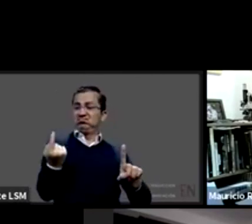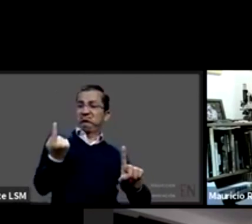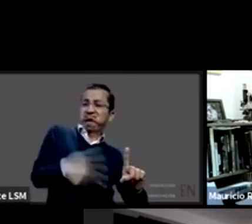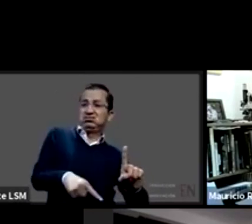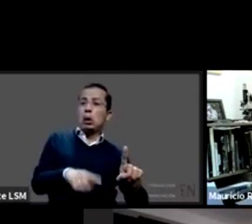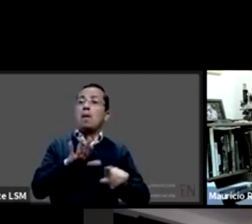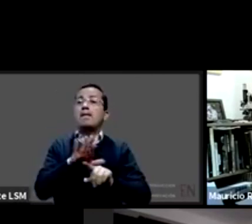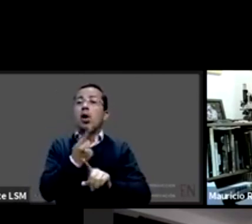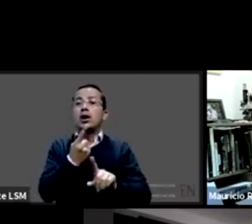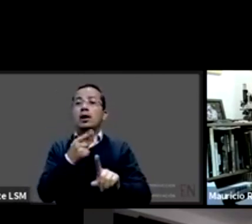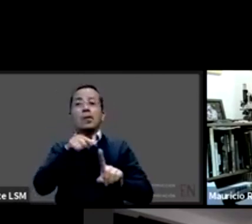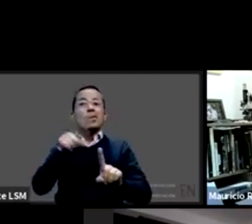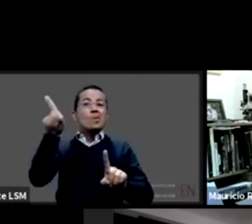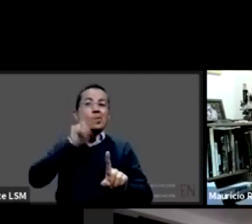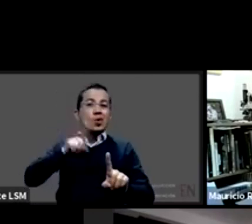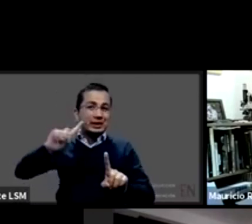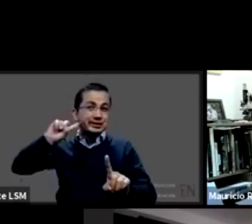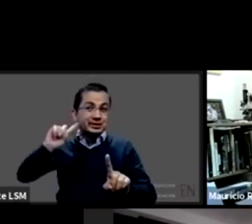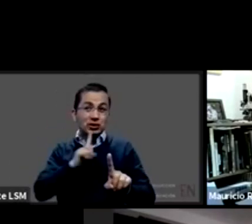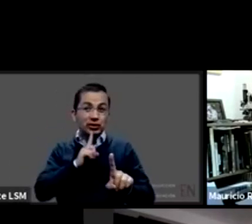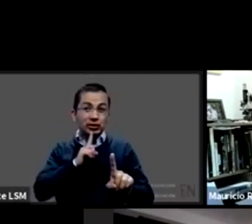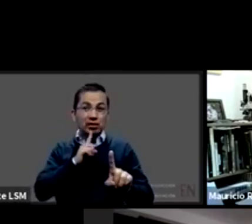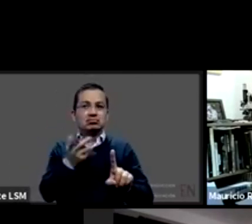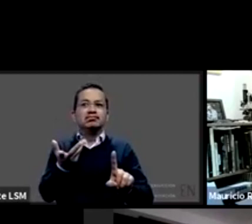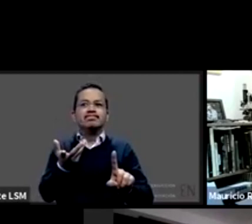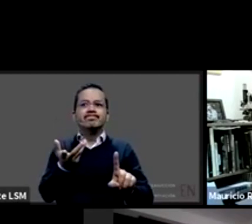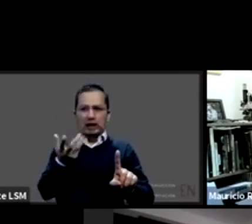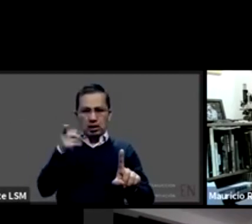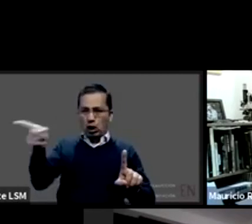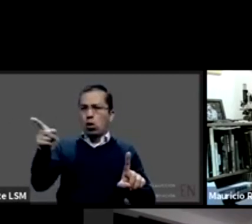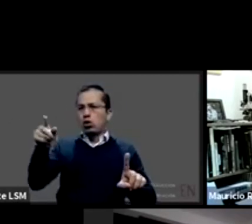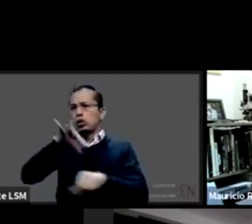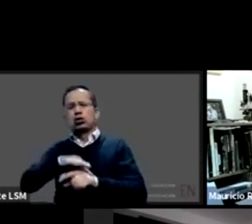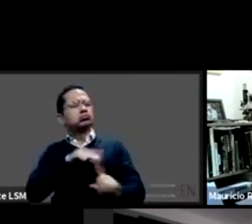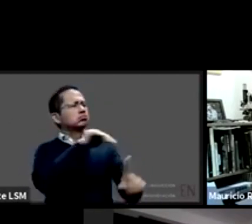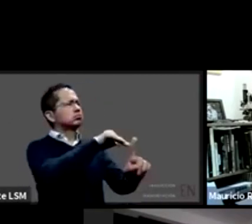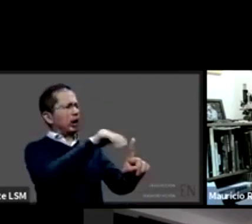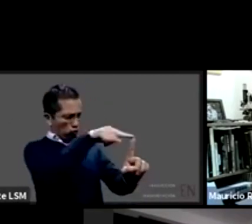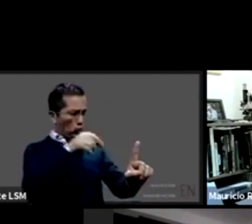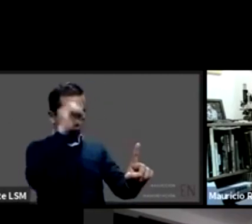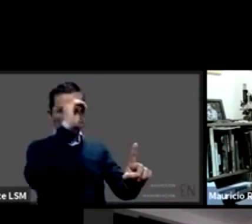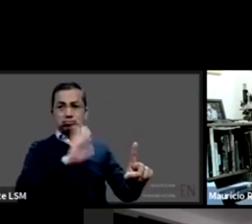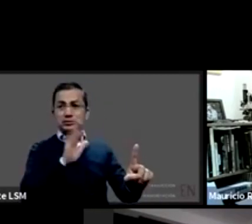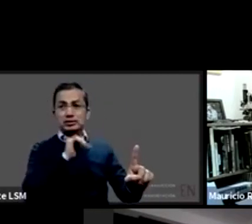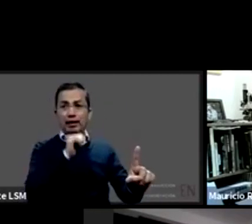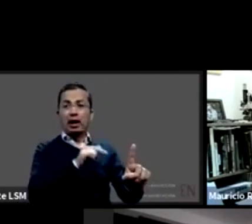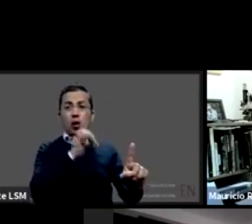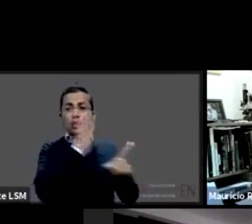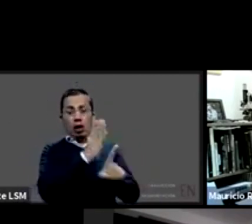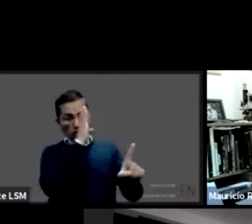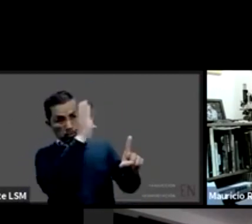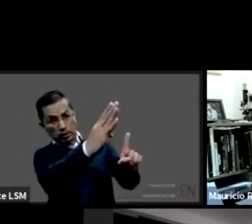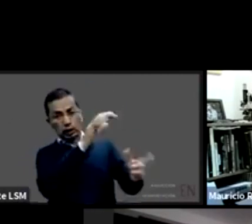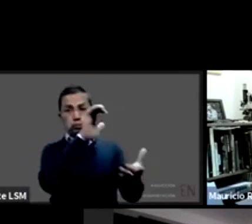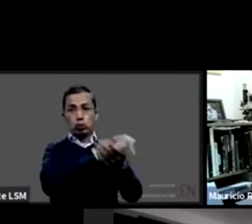la mujer es sorda no tomaron en cuenta su opinión fueron a preguntarle al esposo y dijo no no se